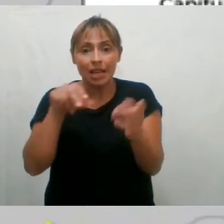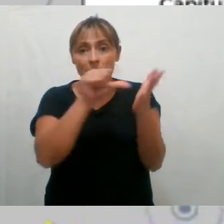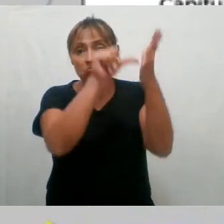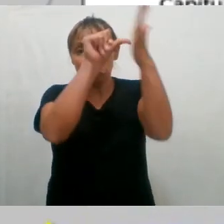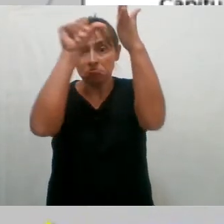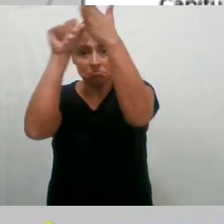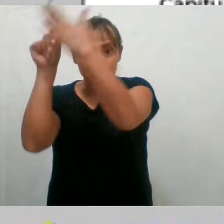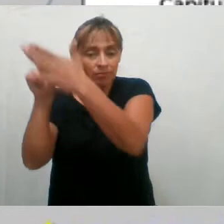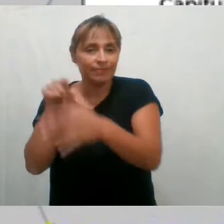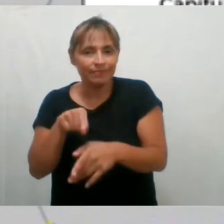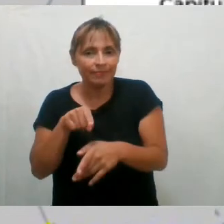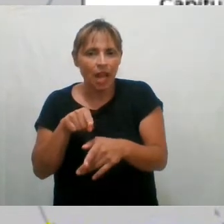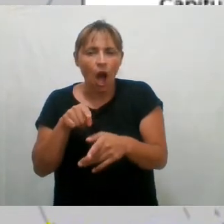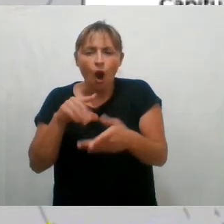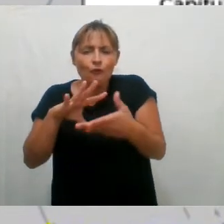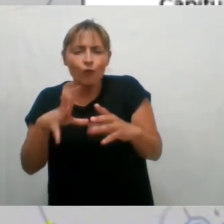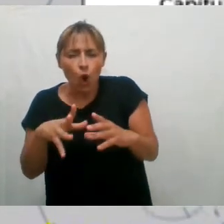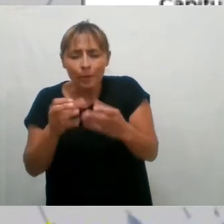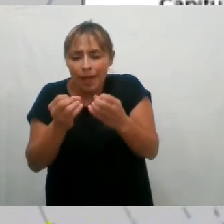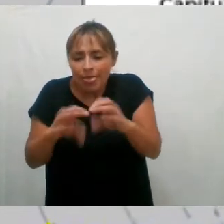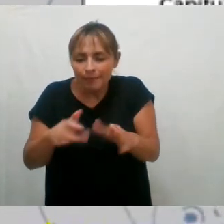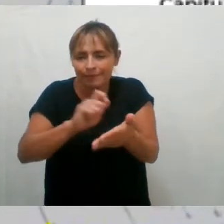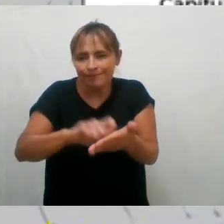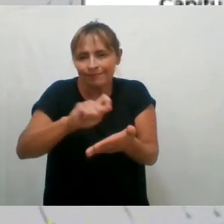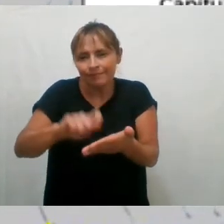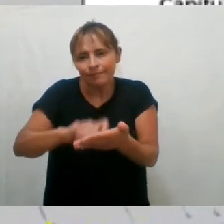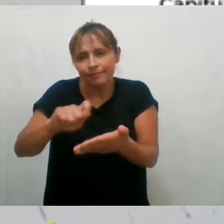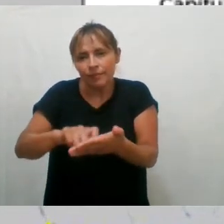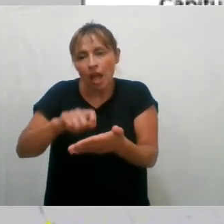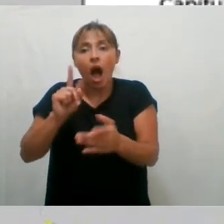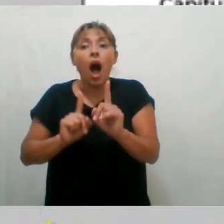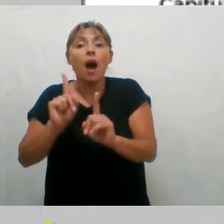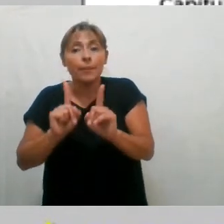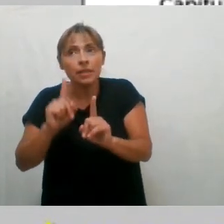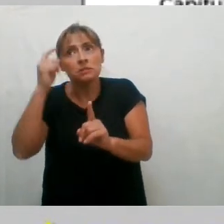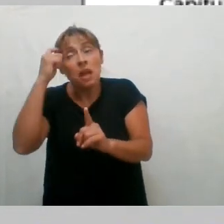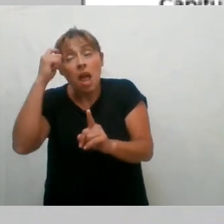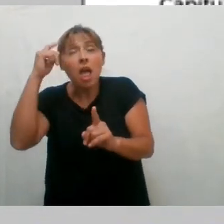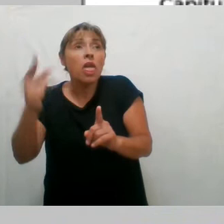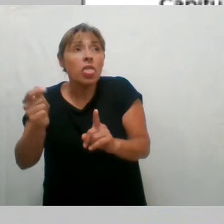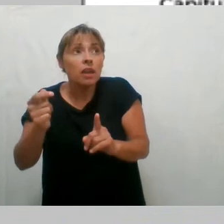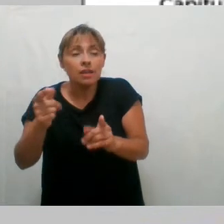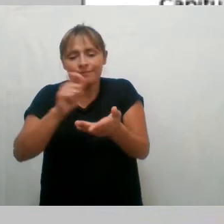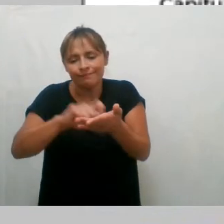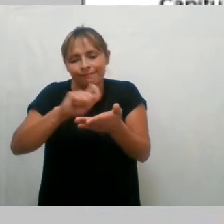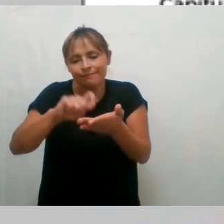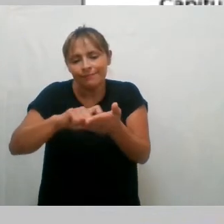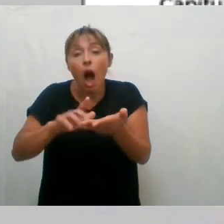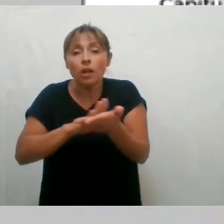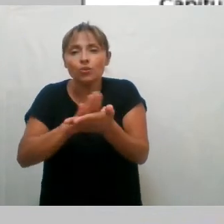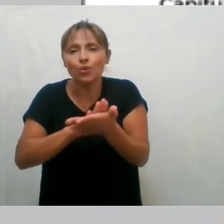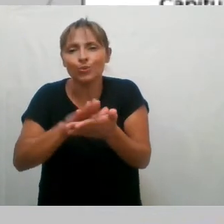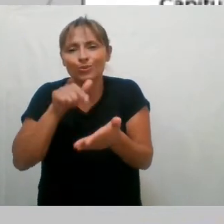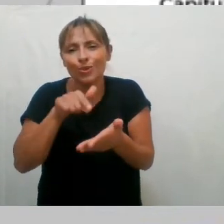escribir muchas veces esas ideas que uno tiene sueltas que son soluciones a problemas que tenemos los gobiernos locales o en la misma ciudadanía,